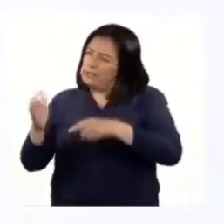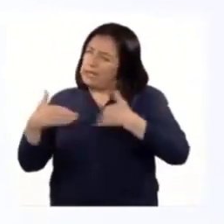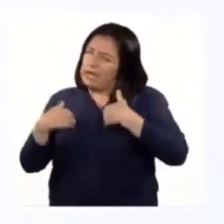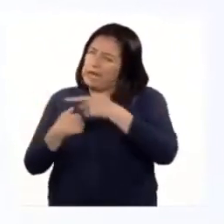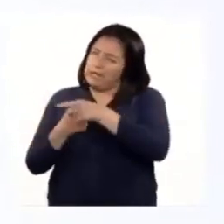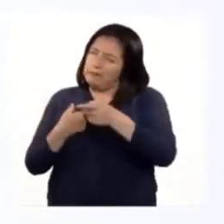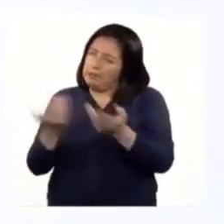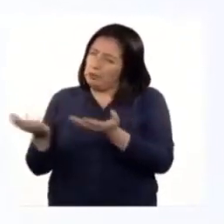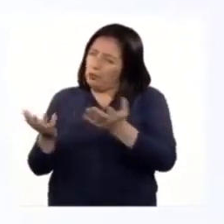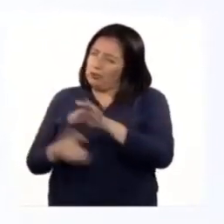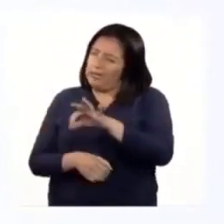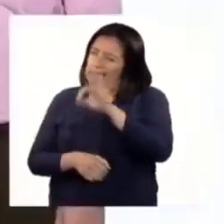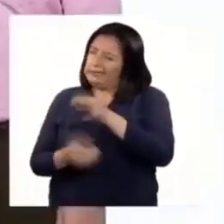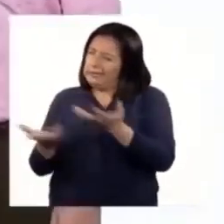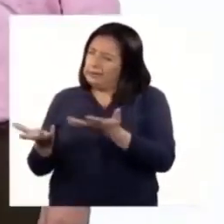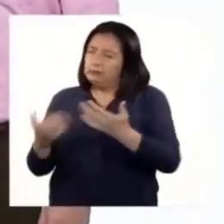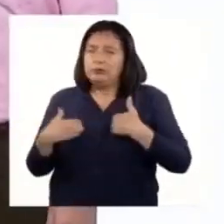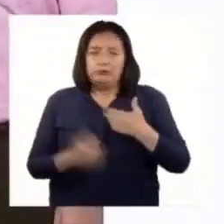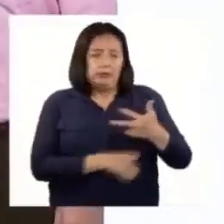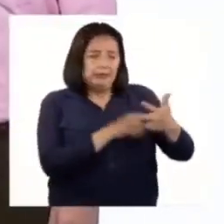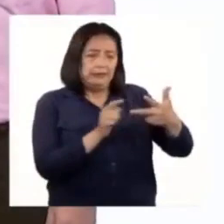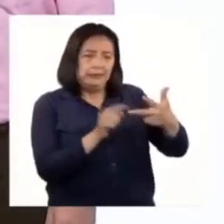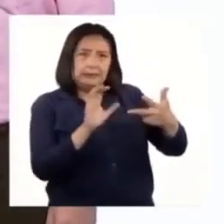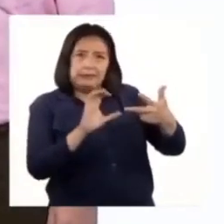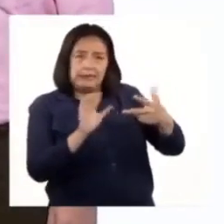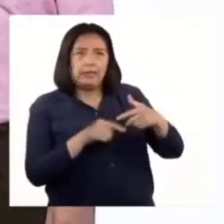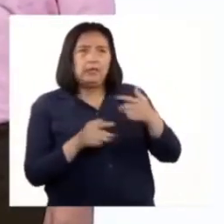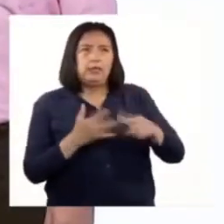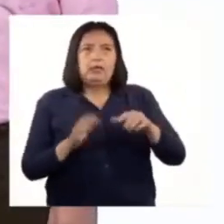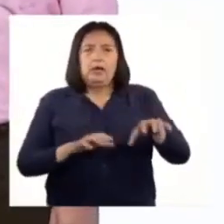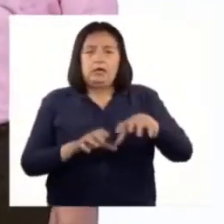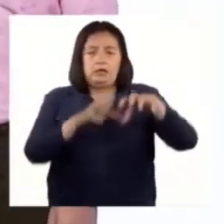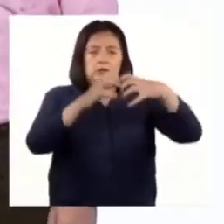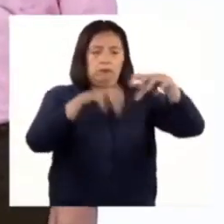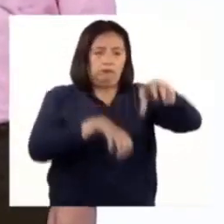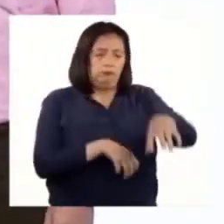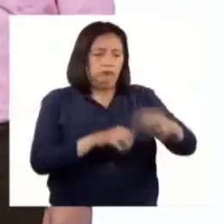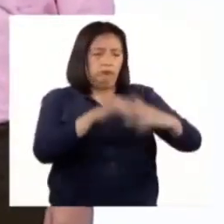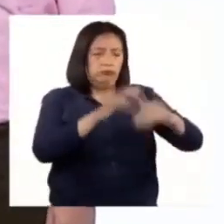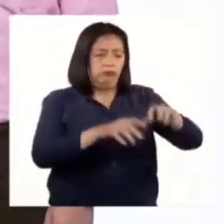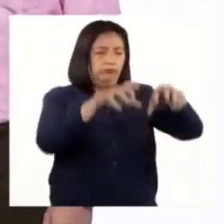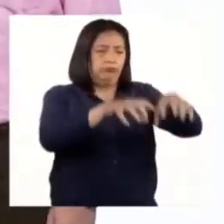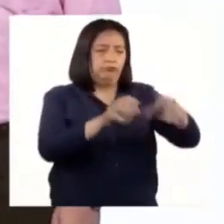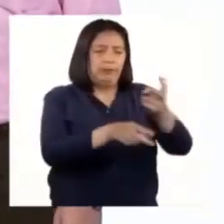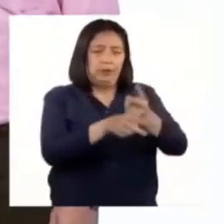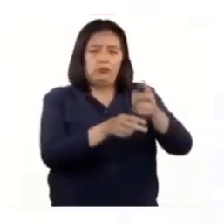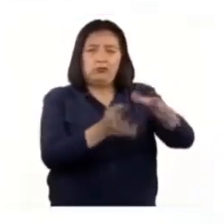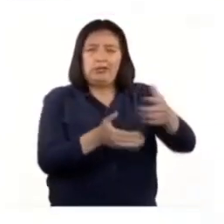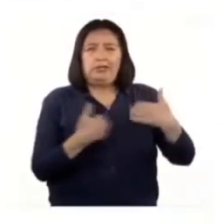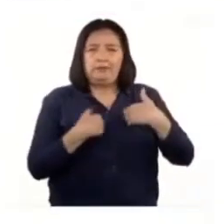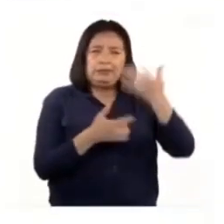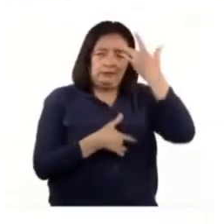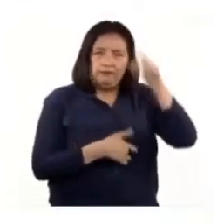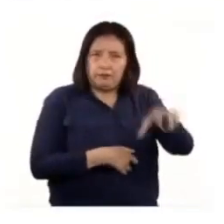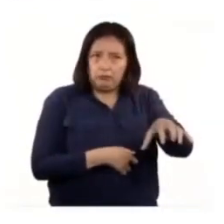son y dónde están. C. Construir centros de rescate para criar animales enfermos.